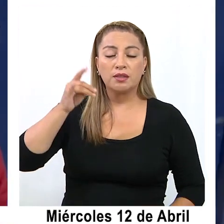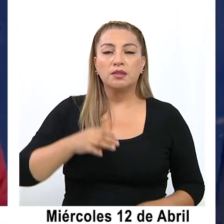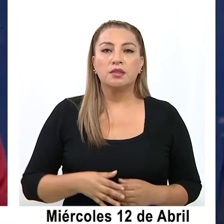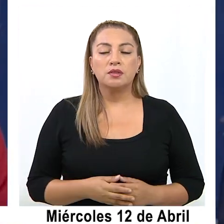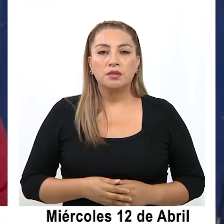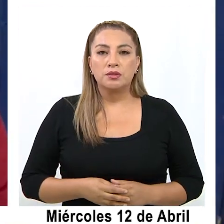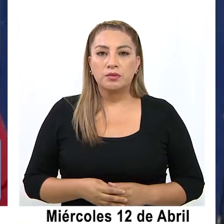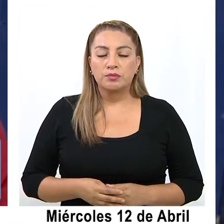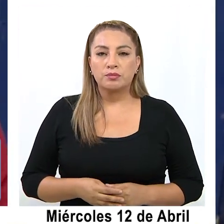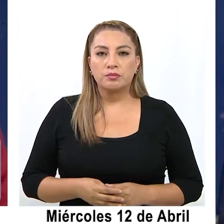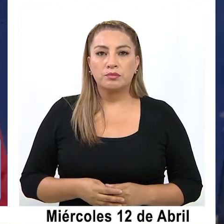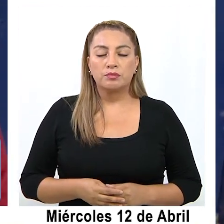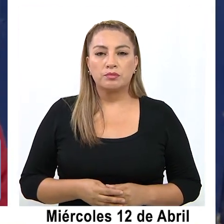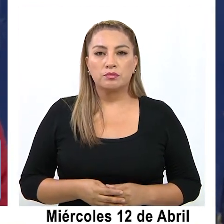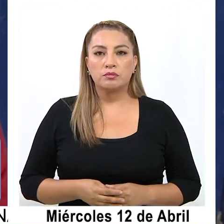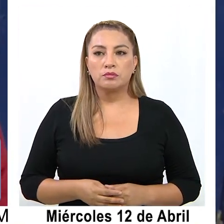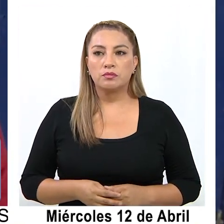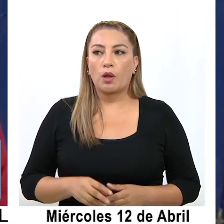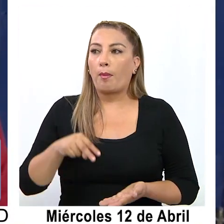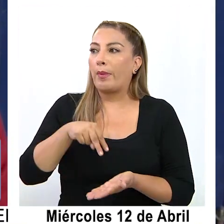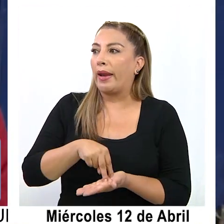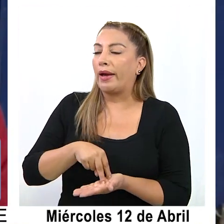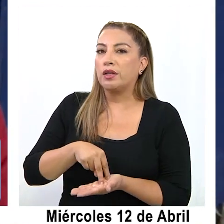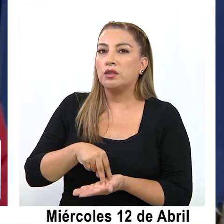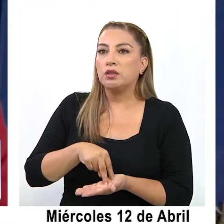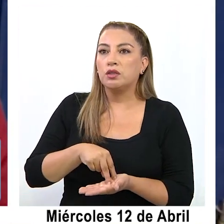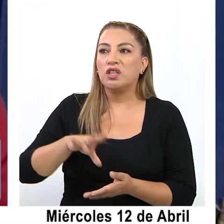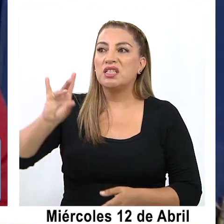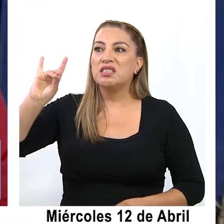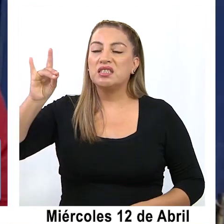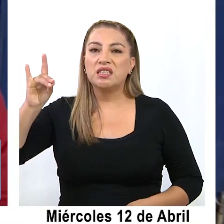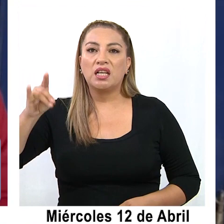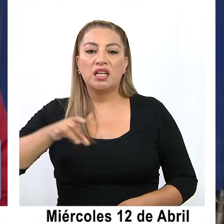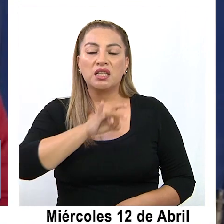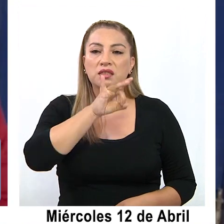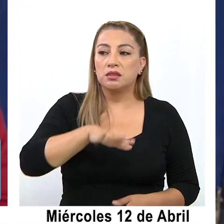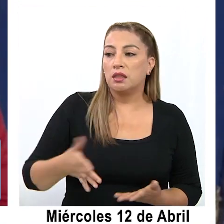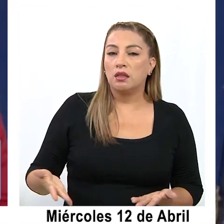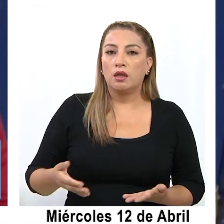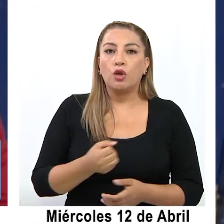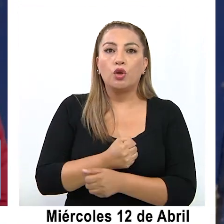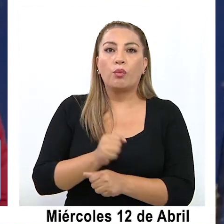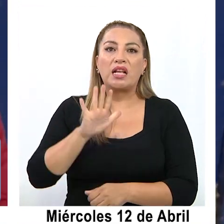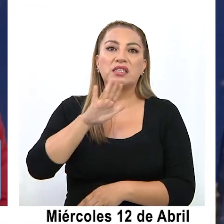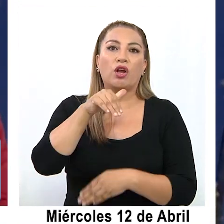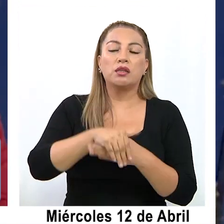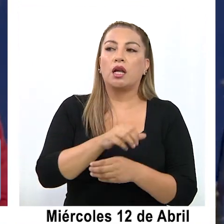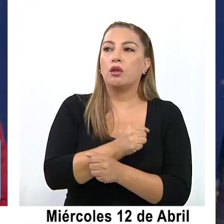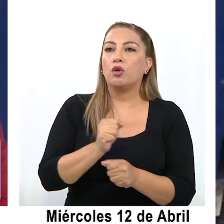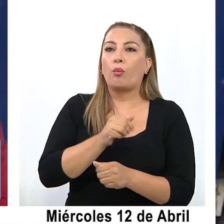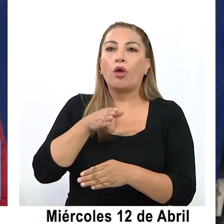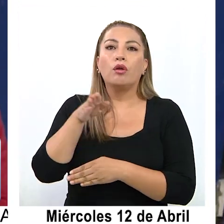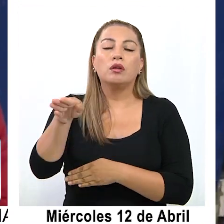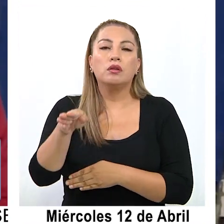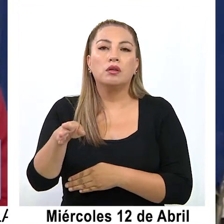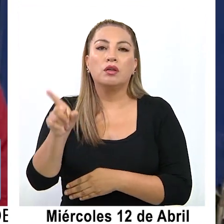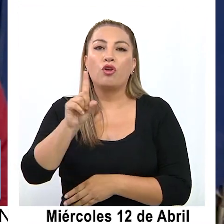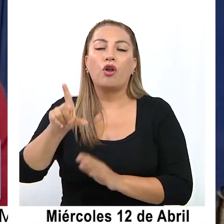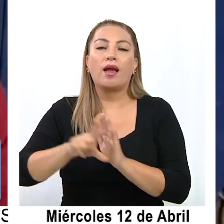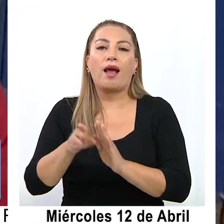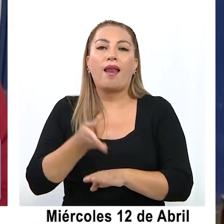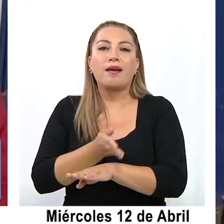estamos paradas en la frontera de Chile desde las 5 de la tarde, no nos dejan pasar por el problema que hemos pasado ilegal